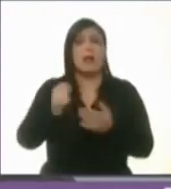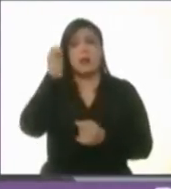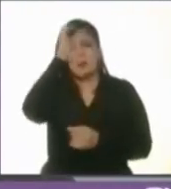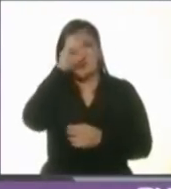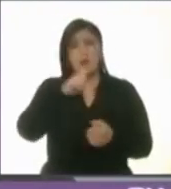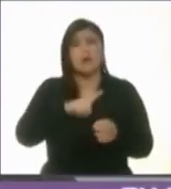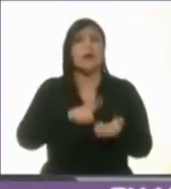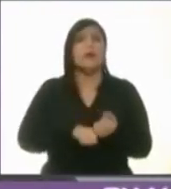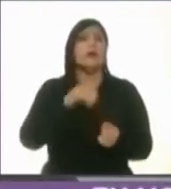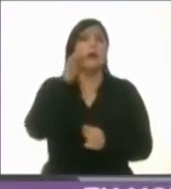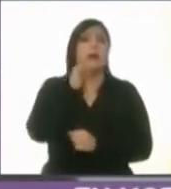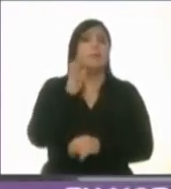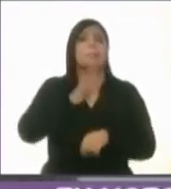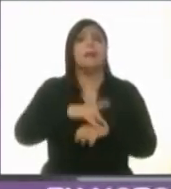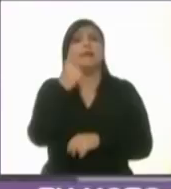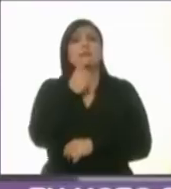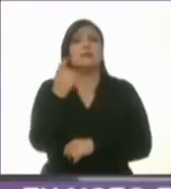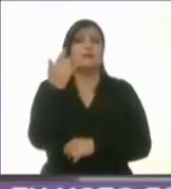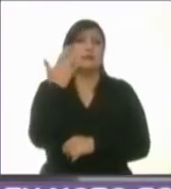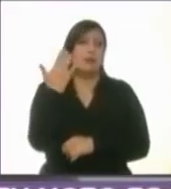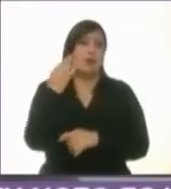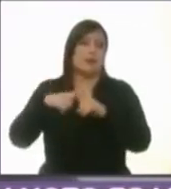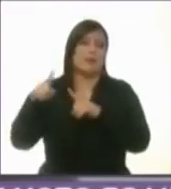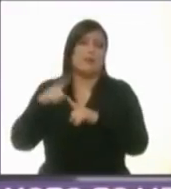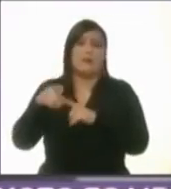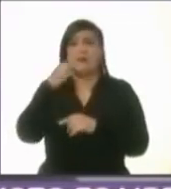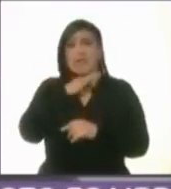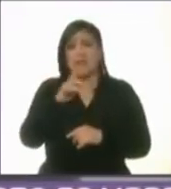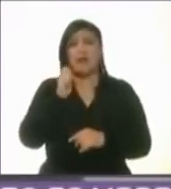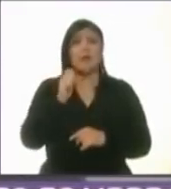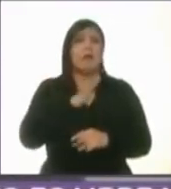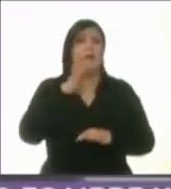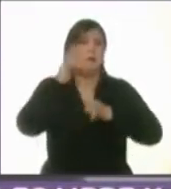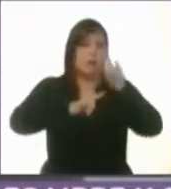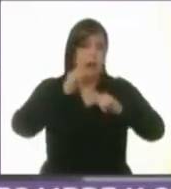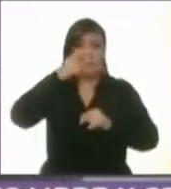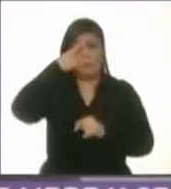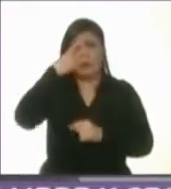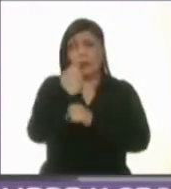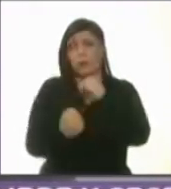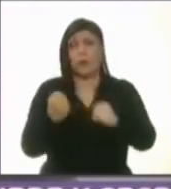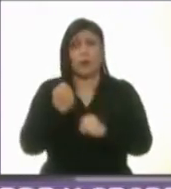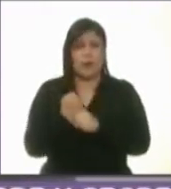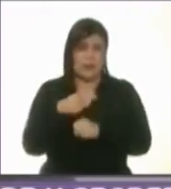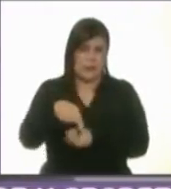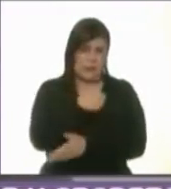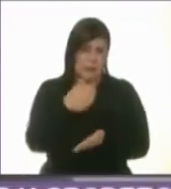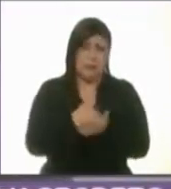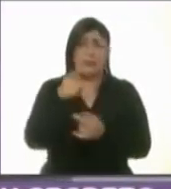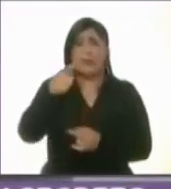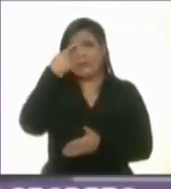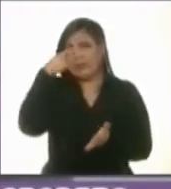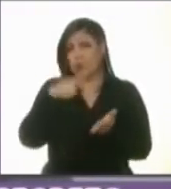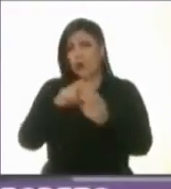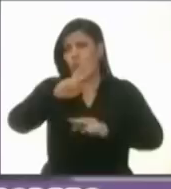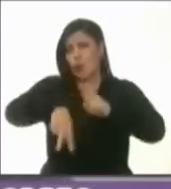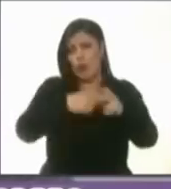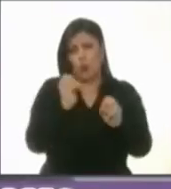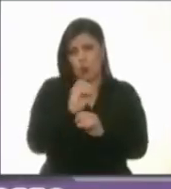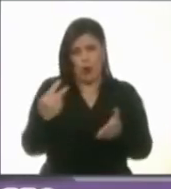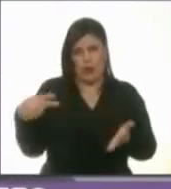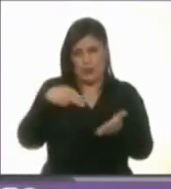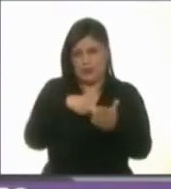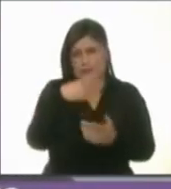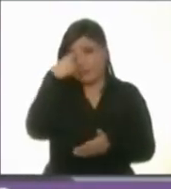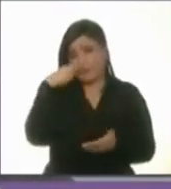más de 150 festivales y ferias al año en la ciudad. Creo que no ha sido a ninguno. O sea, no se te ha visto nunca en